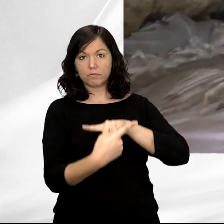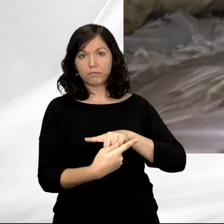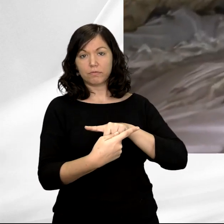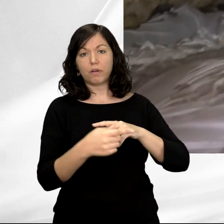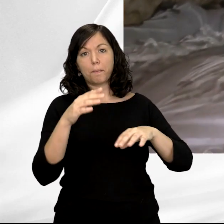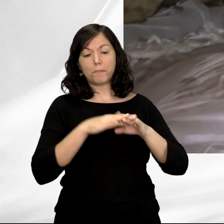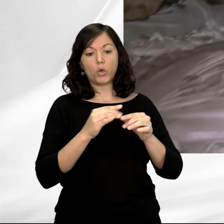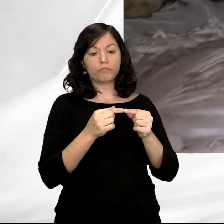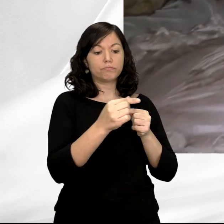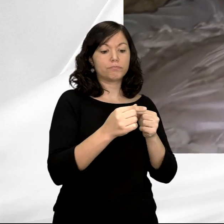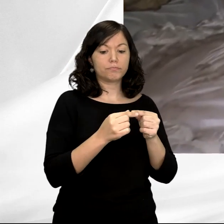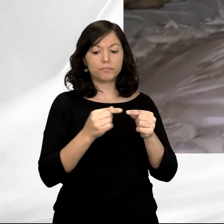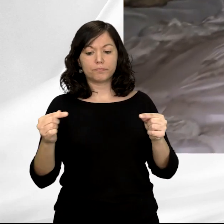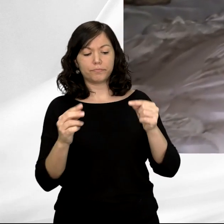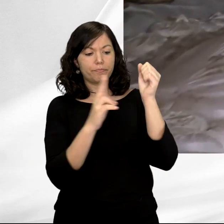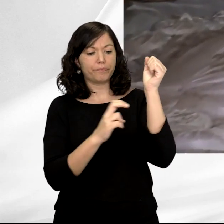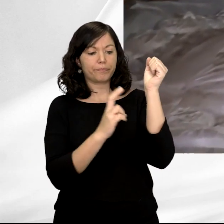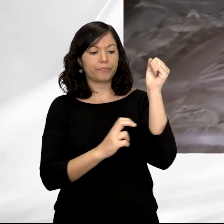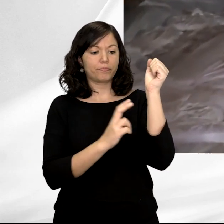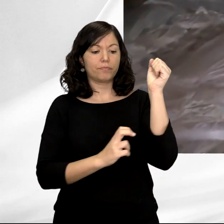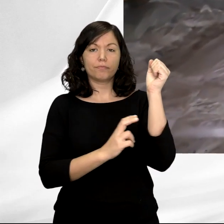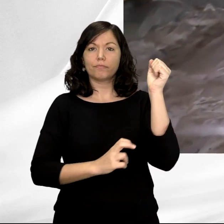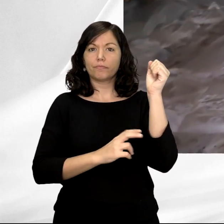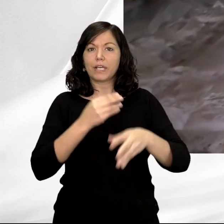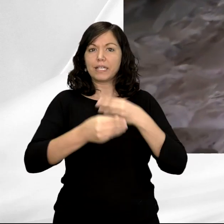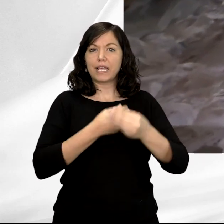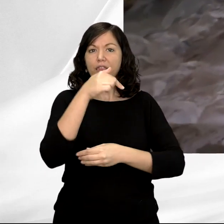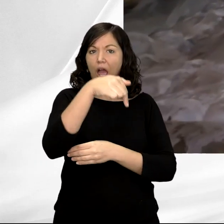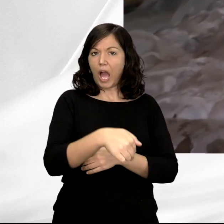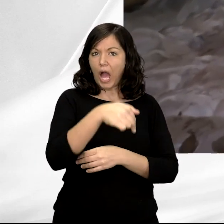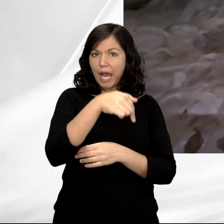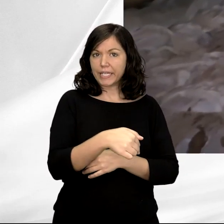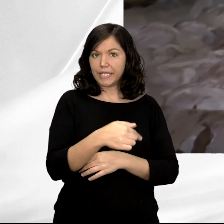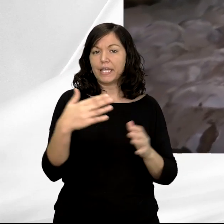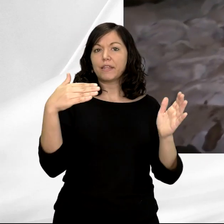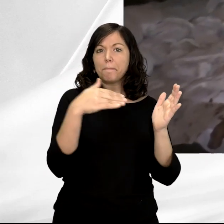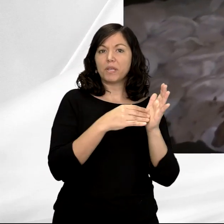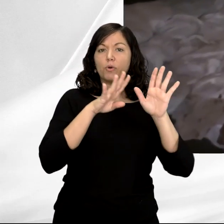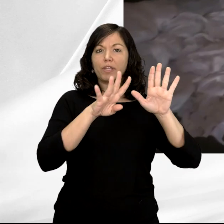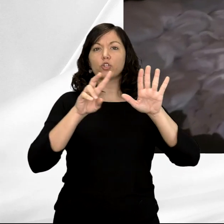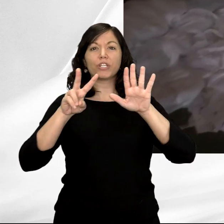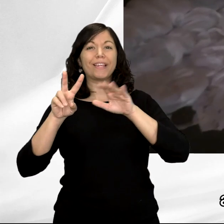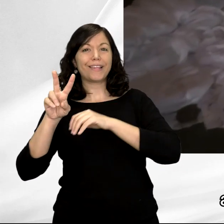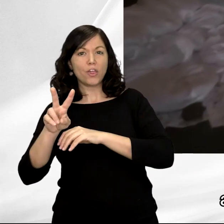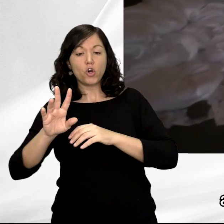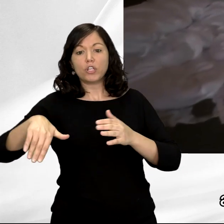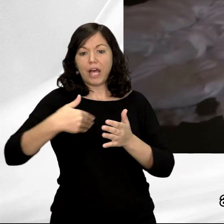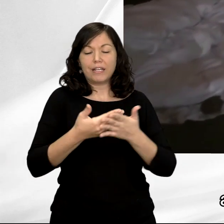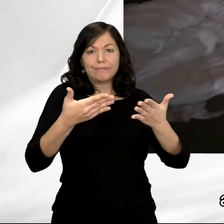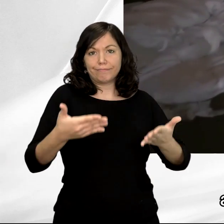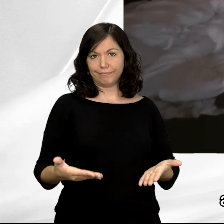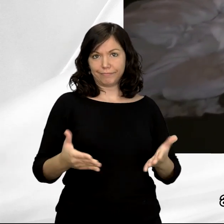los metros cuadrados de excavación arqueológica, que se desarrolló aquí de manera sistemática desde 1972, un equipo dirigido